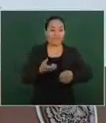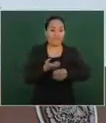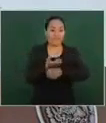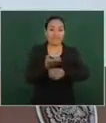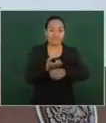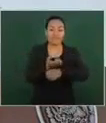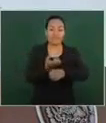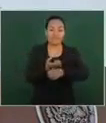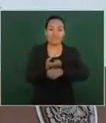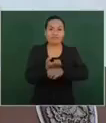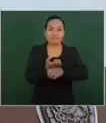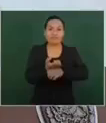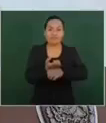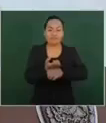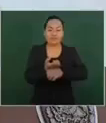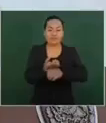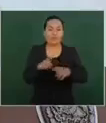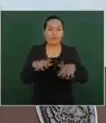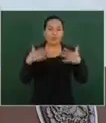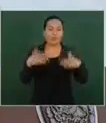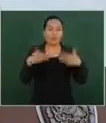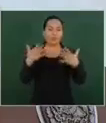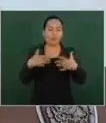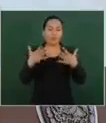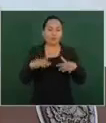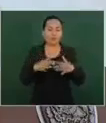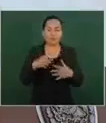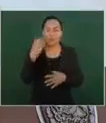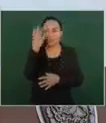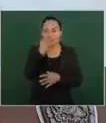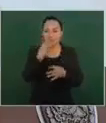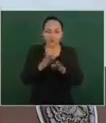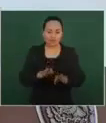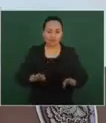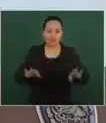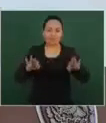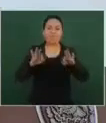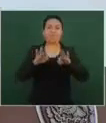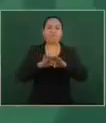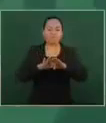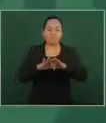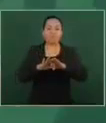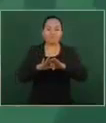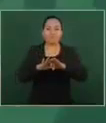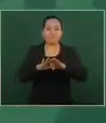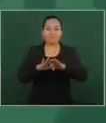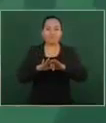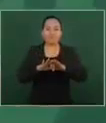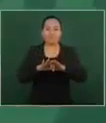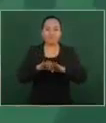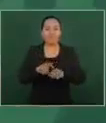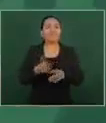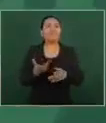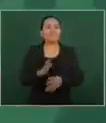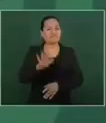emblemático, es como el corazón